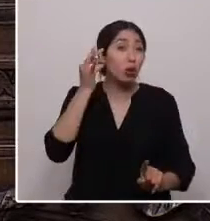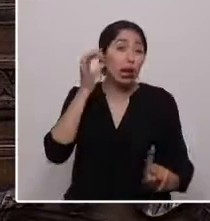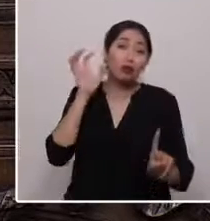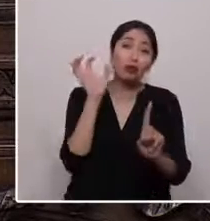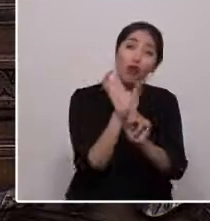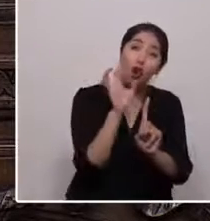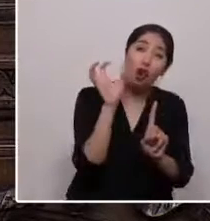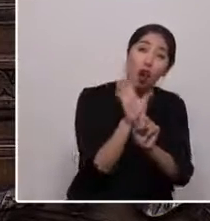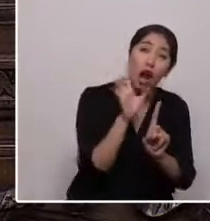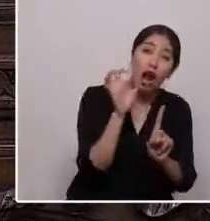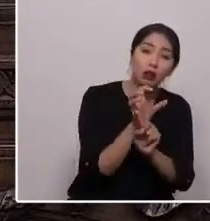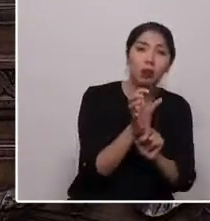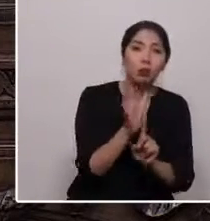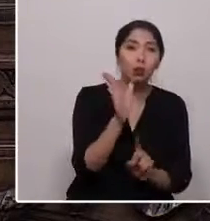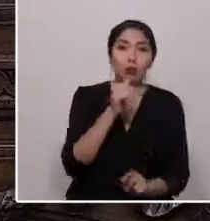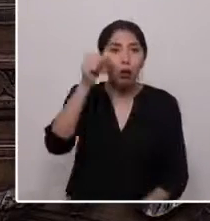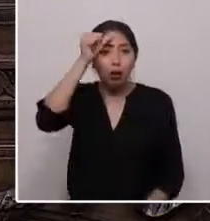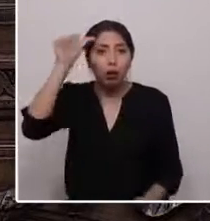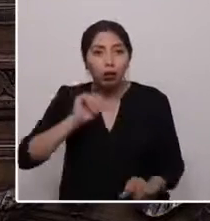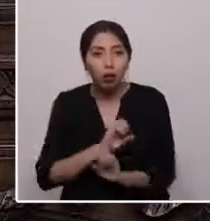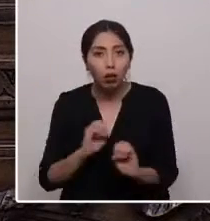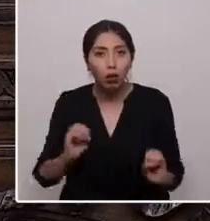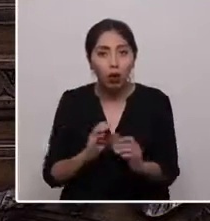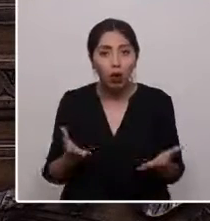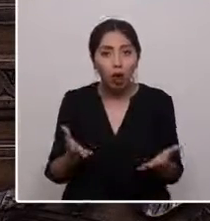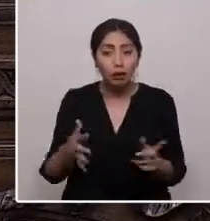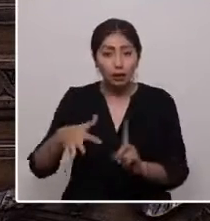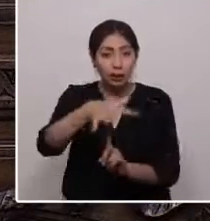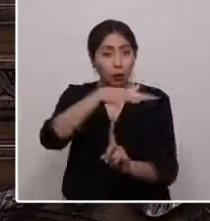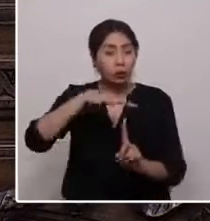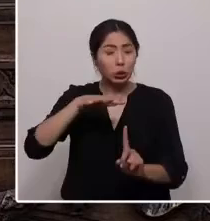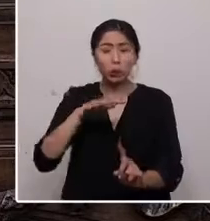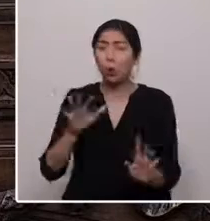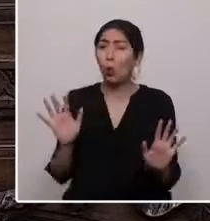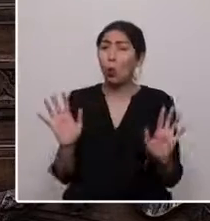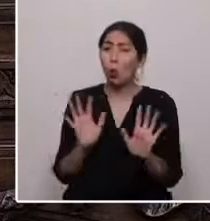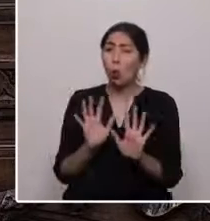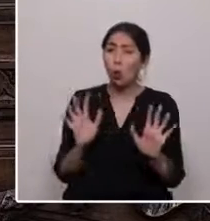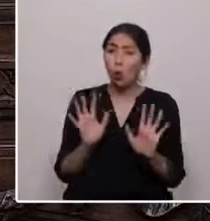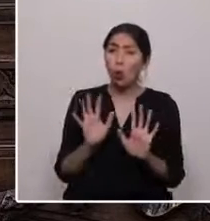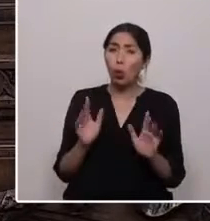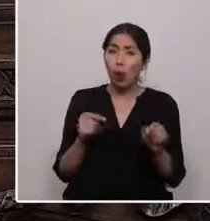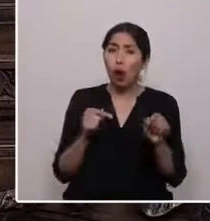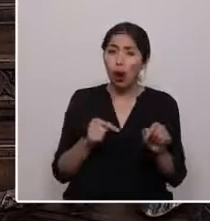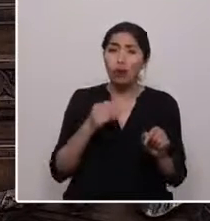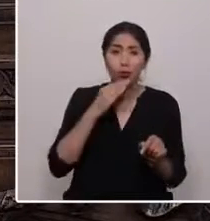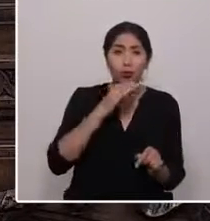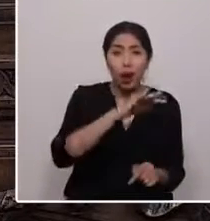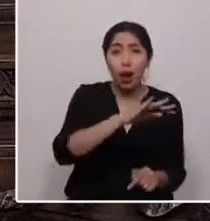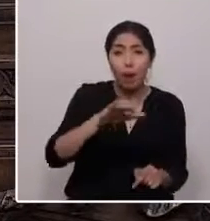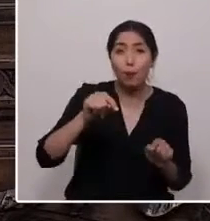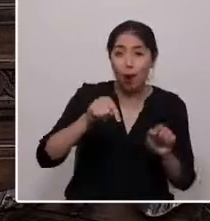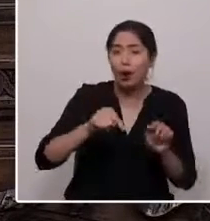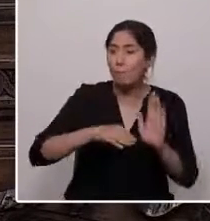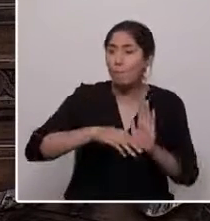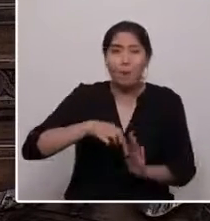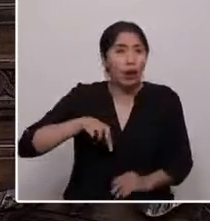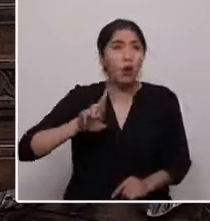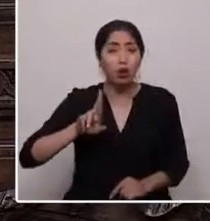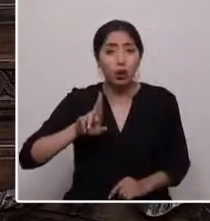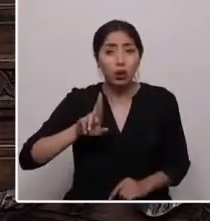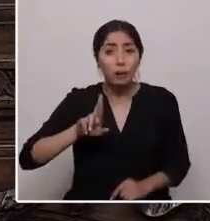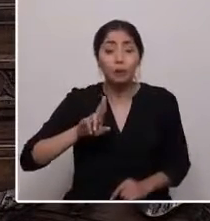impunemente. Las situaciones especialmente dramáticas para las que viven en la ruralidad, en los campos, en ese mal llamado zona de